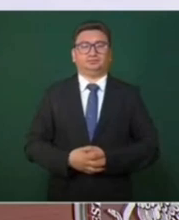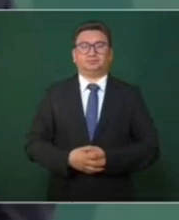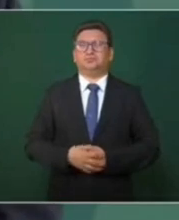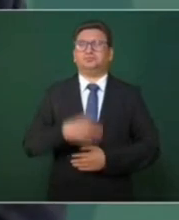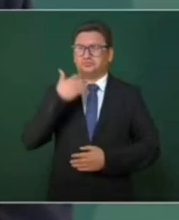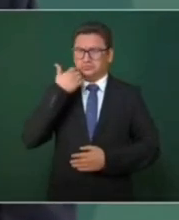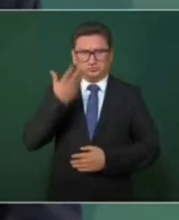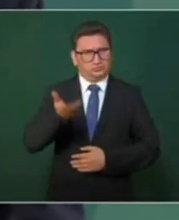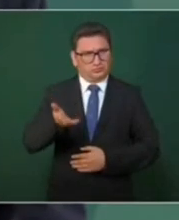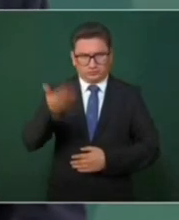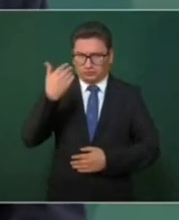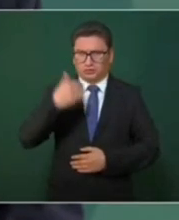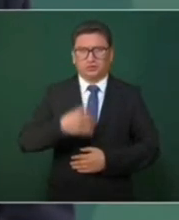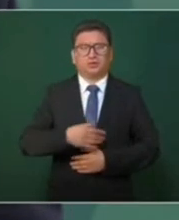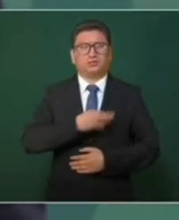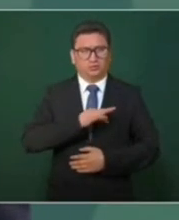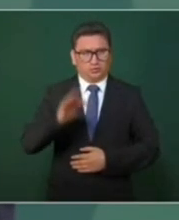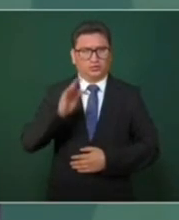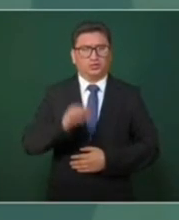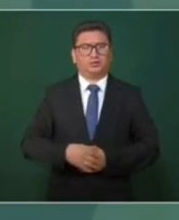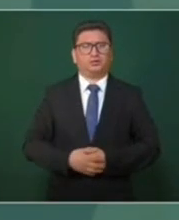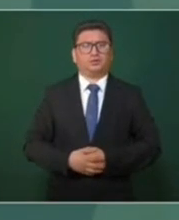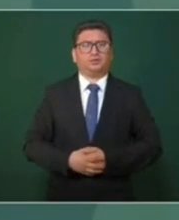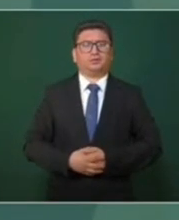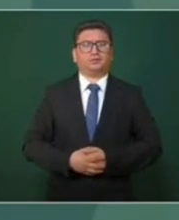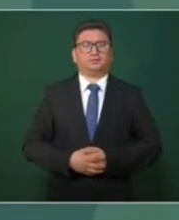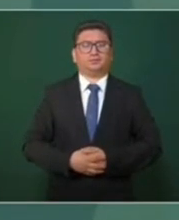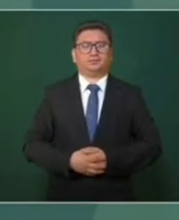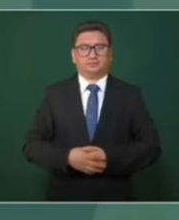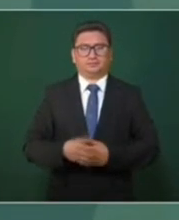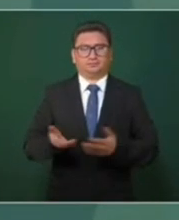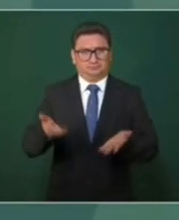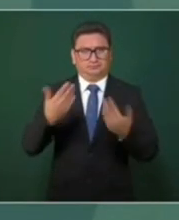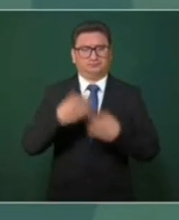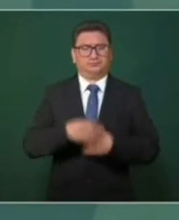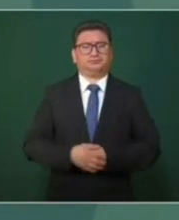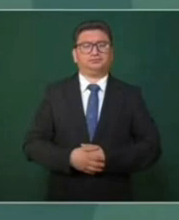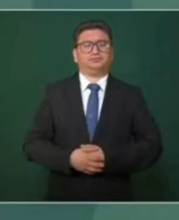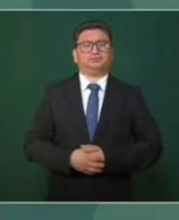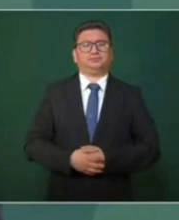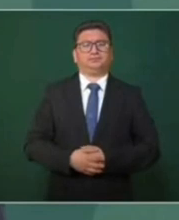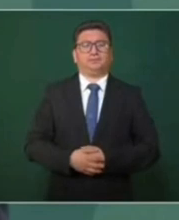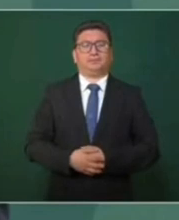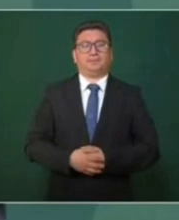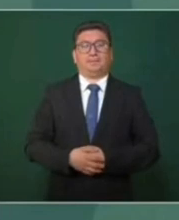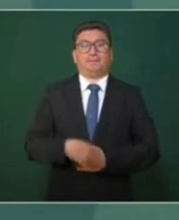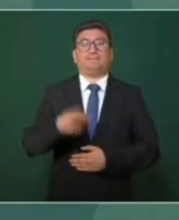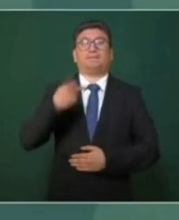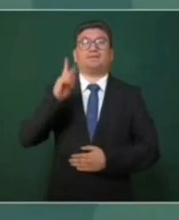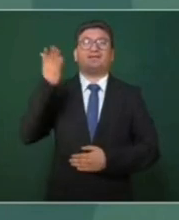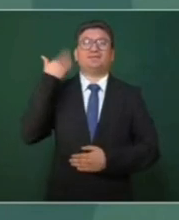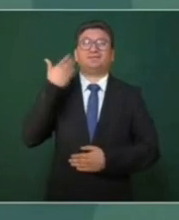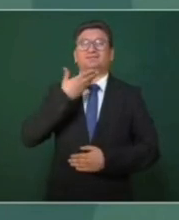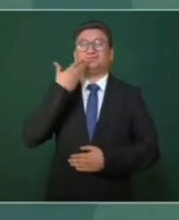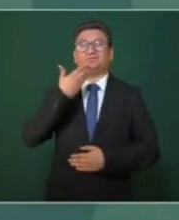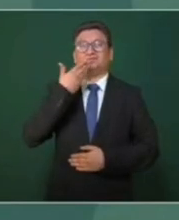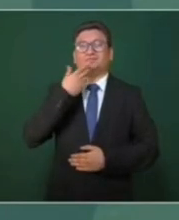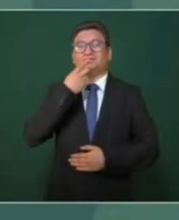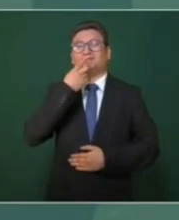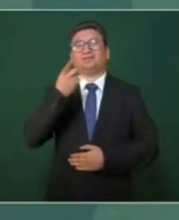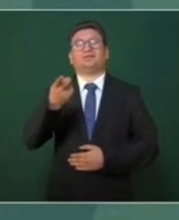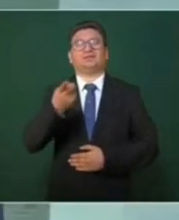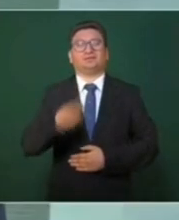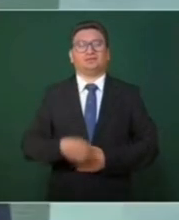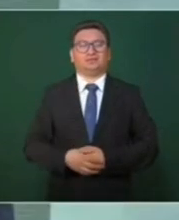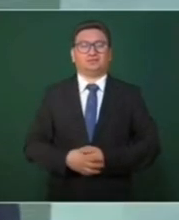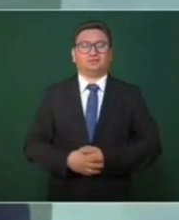Con eso, además que, como decía el poeta, ya